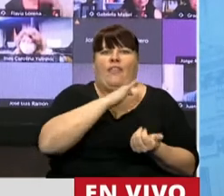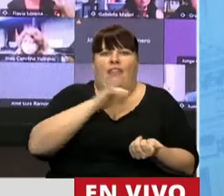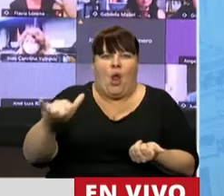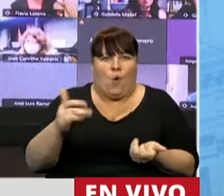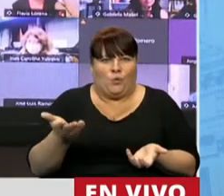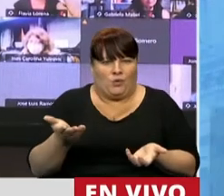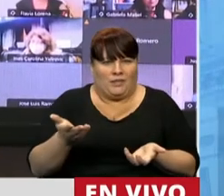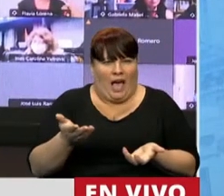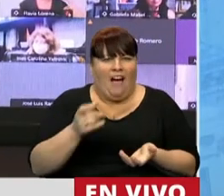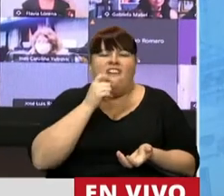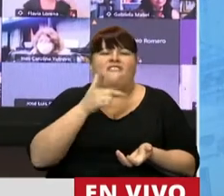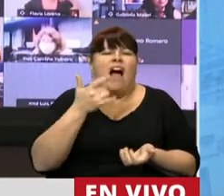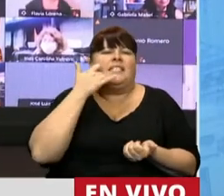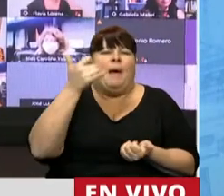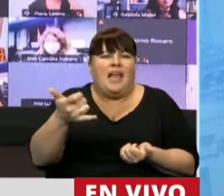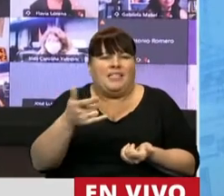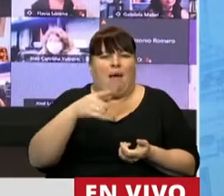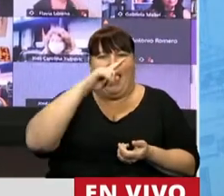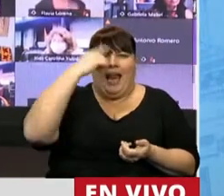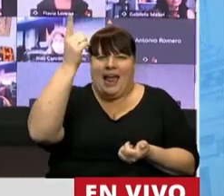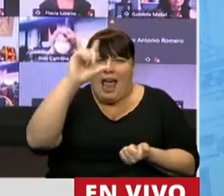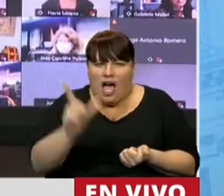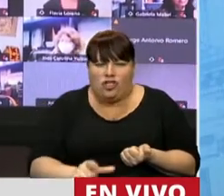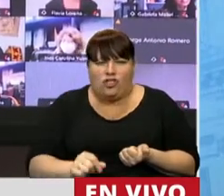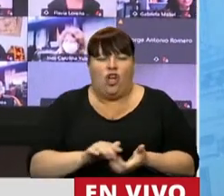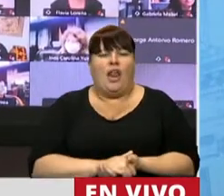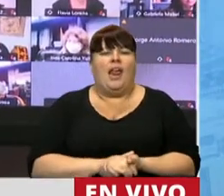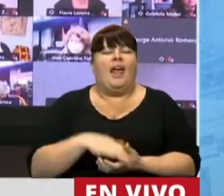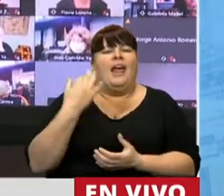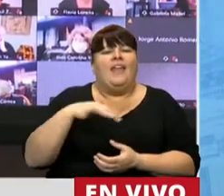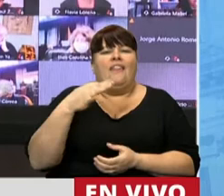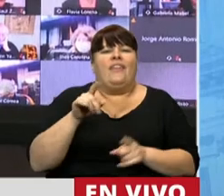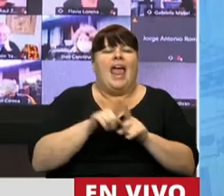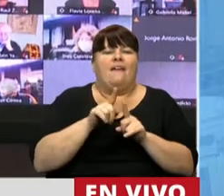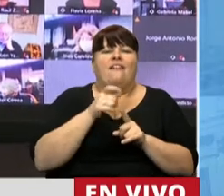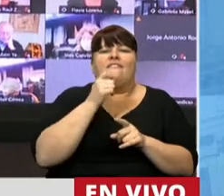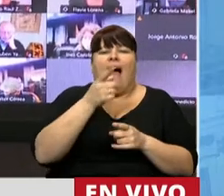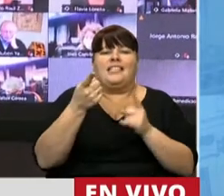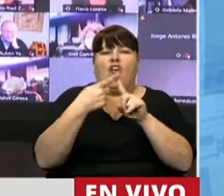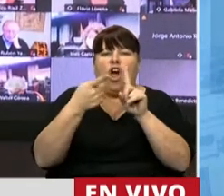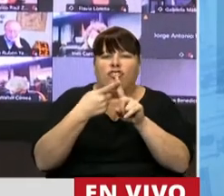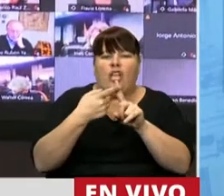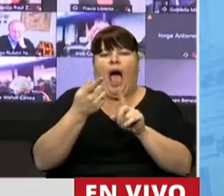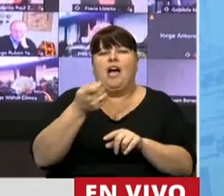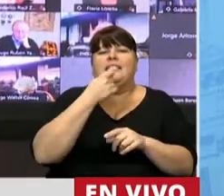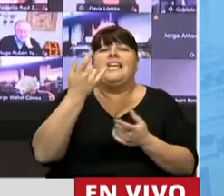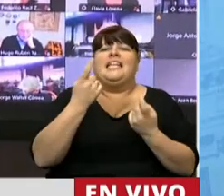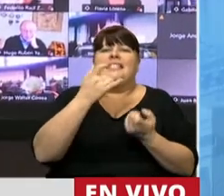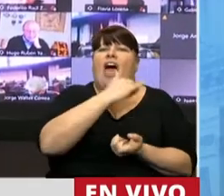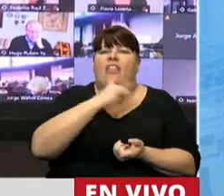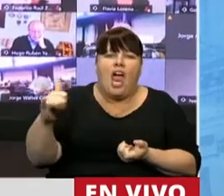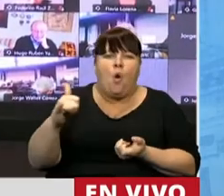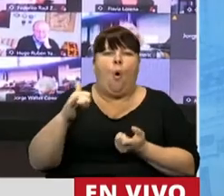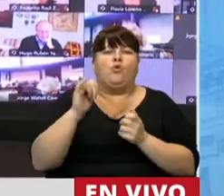denunciar de fácil acceso nacional y que sea de fácil llegada a todo aquel que quiera denunciar una